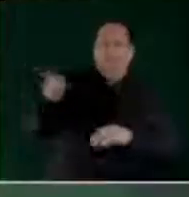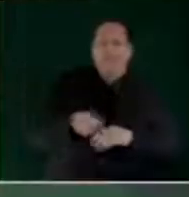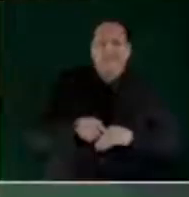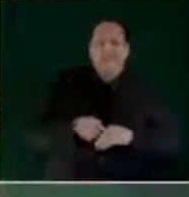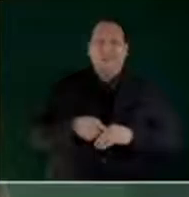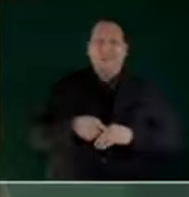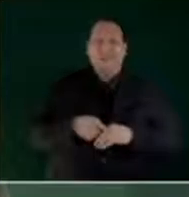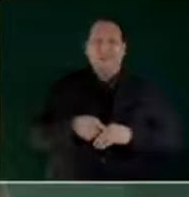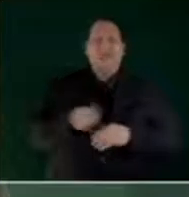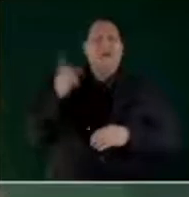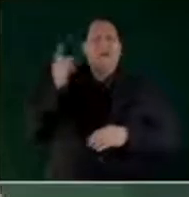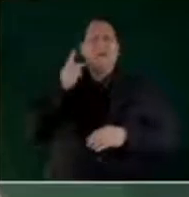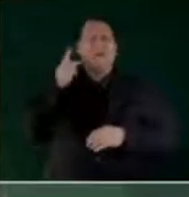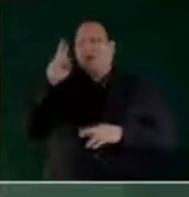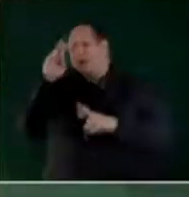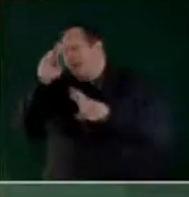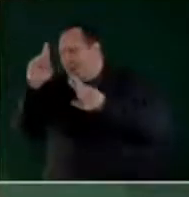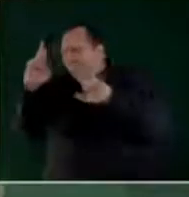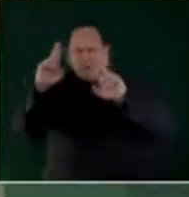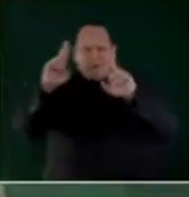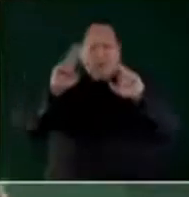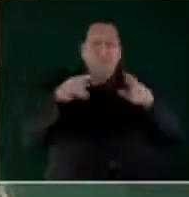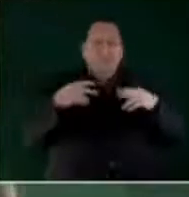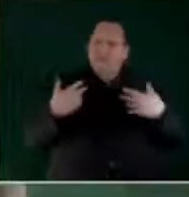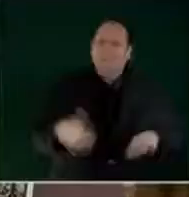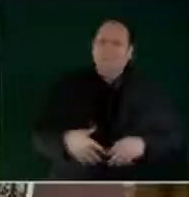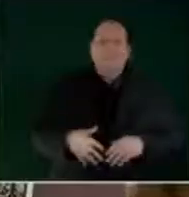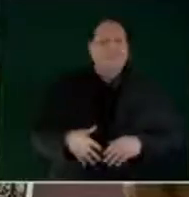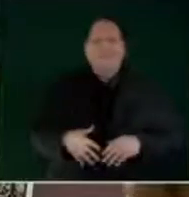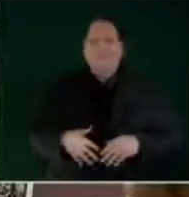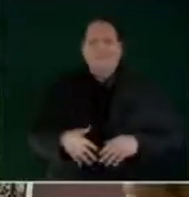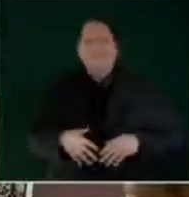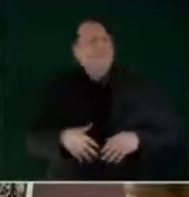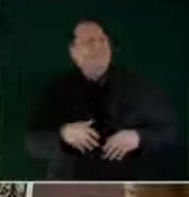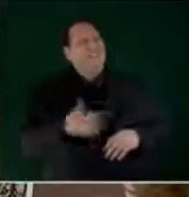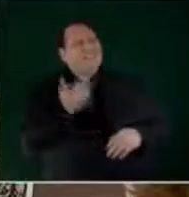esa civilidad política, esa urbanidad política no se ve,